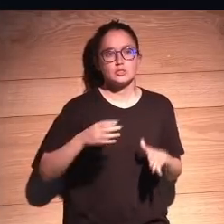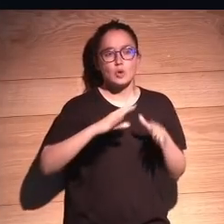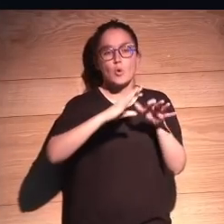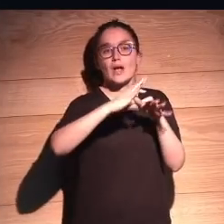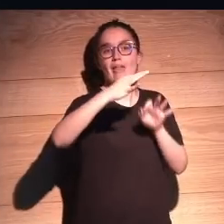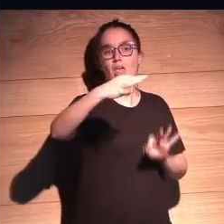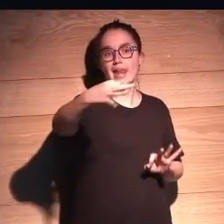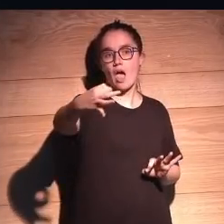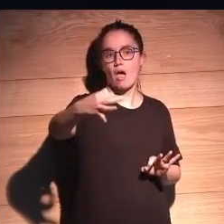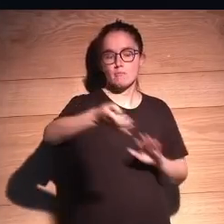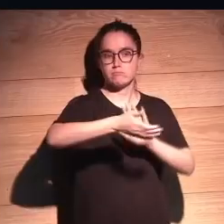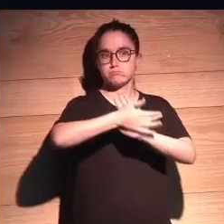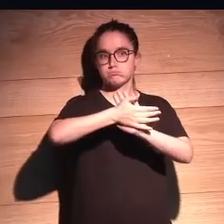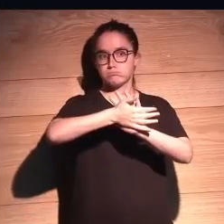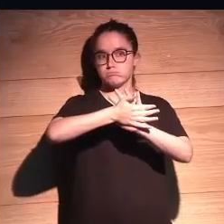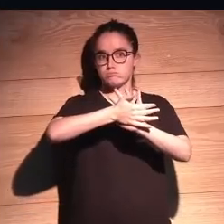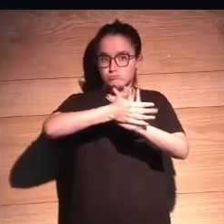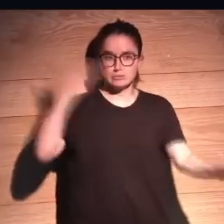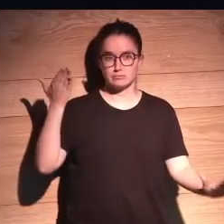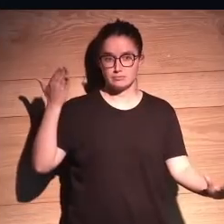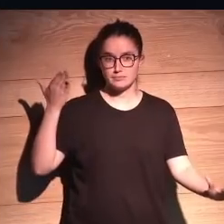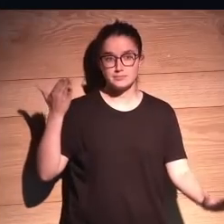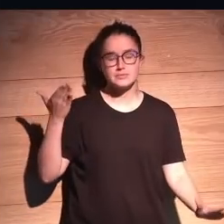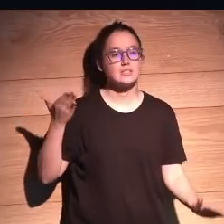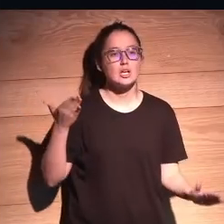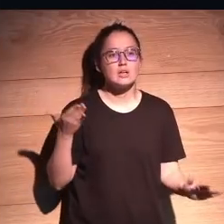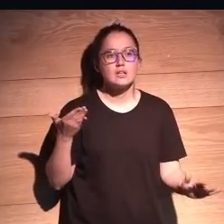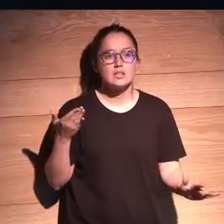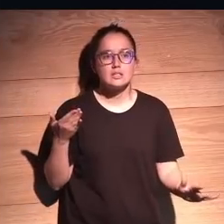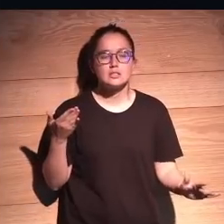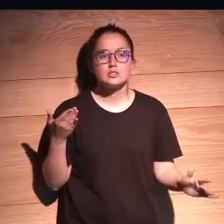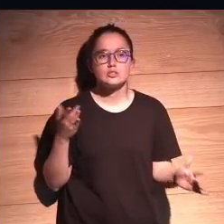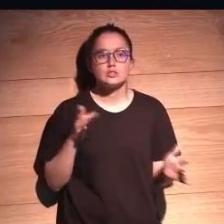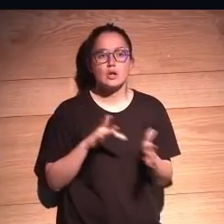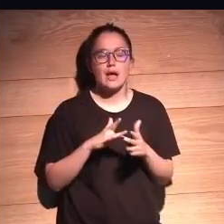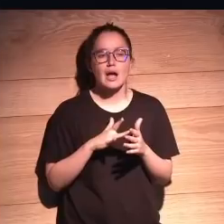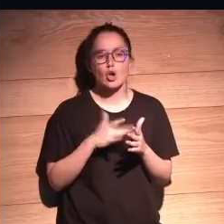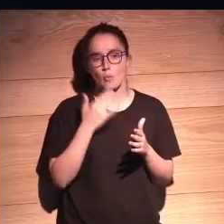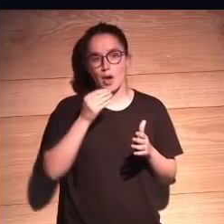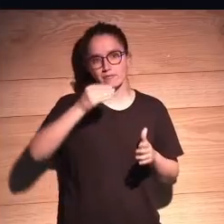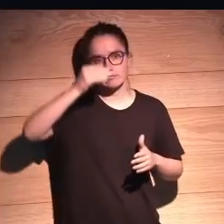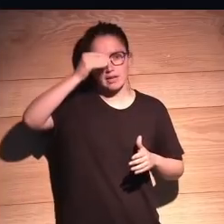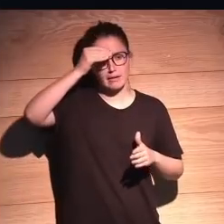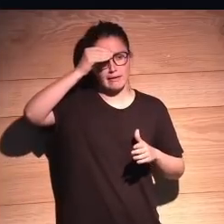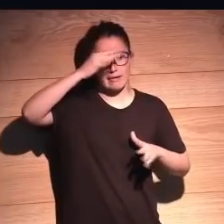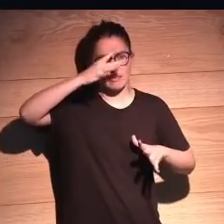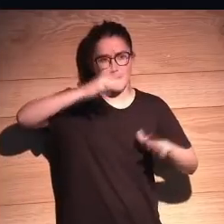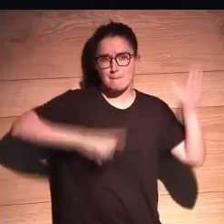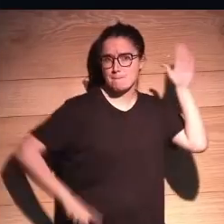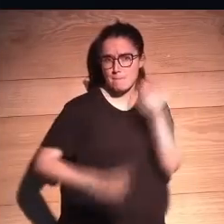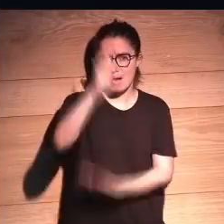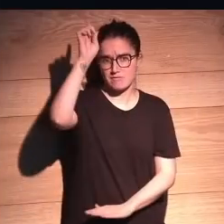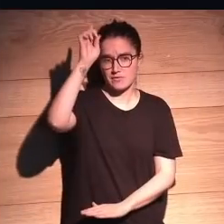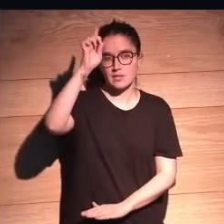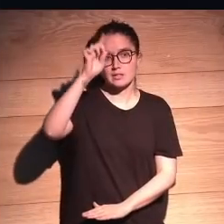una reacción en cadena a la velocidad de la luz donde se produce una explosión de inteligencia y ese momento